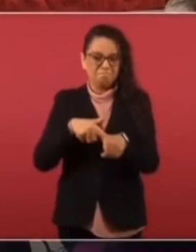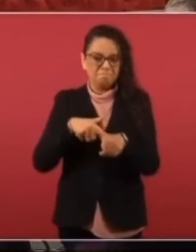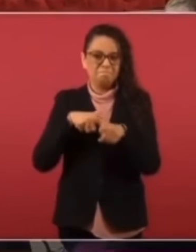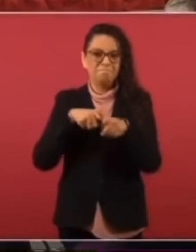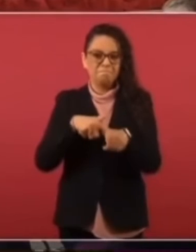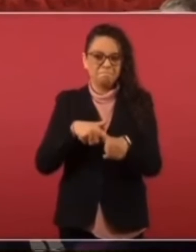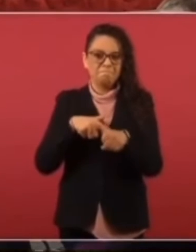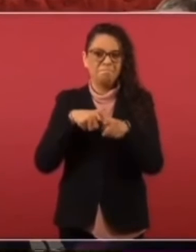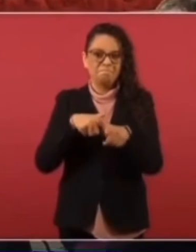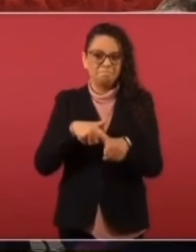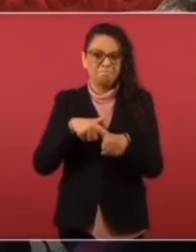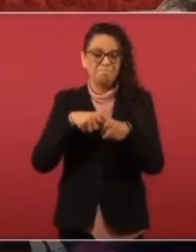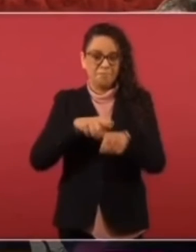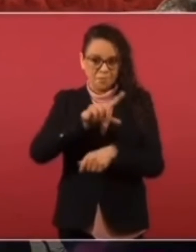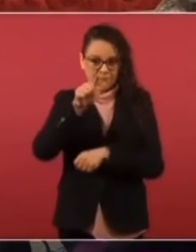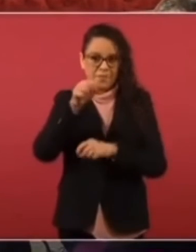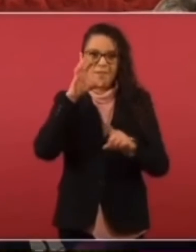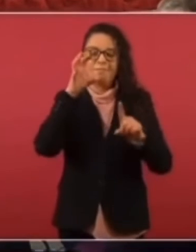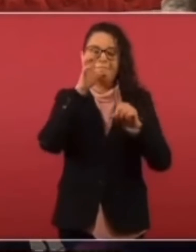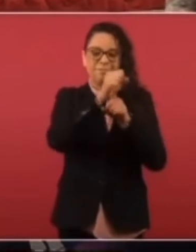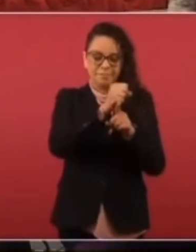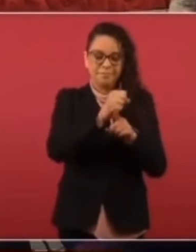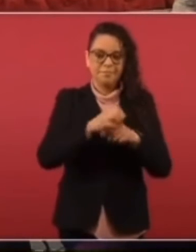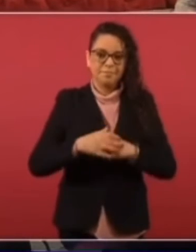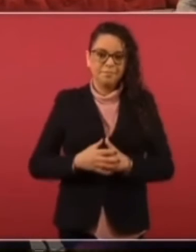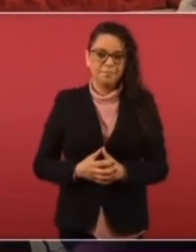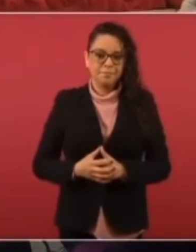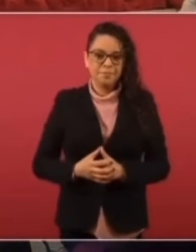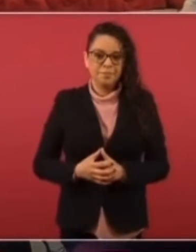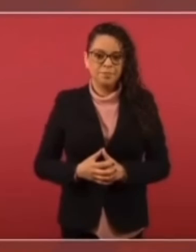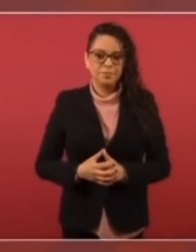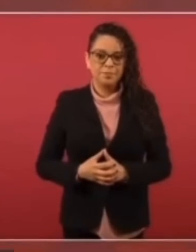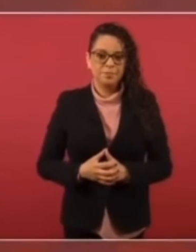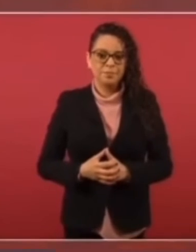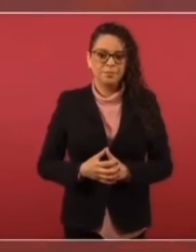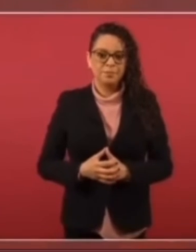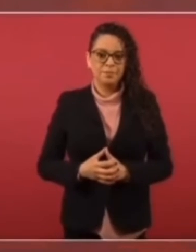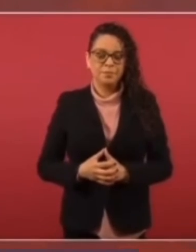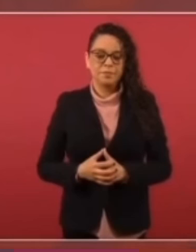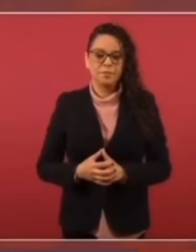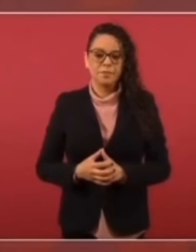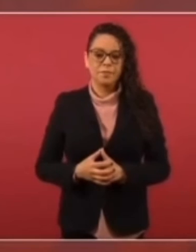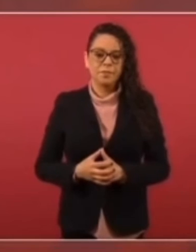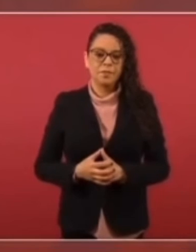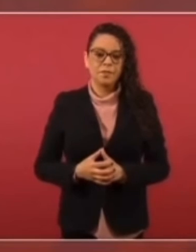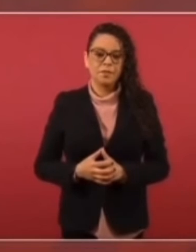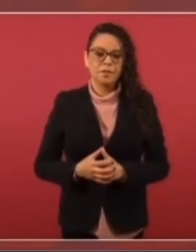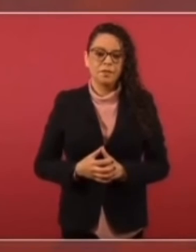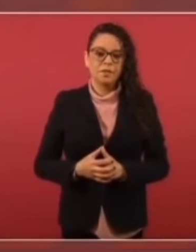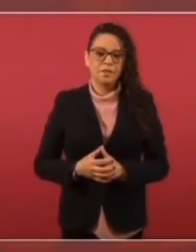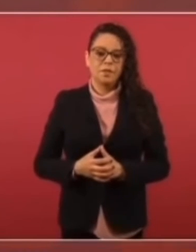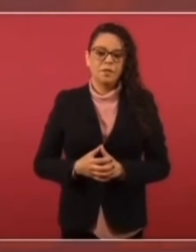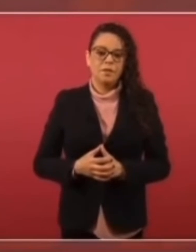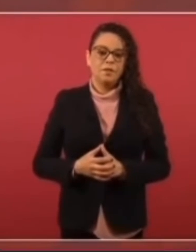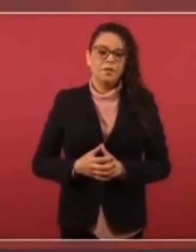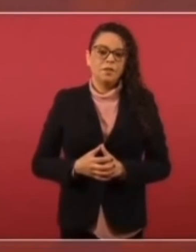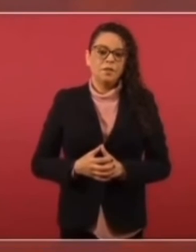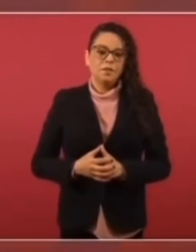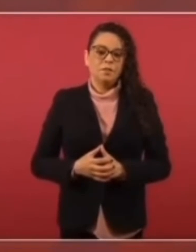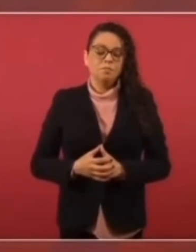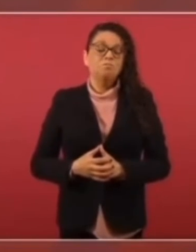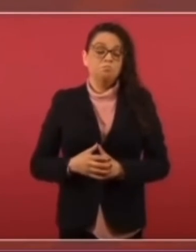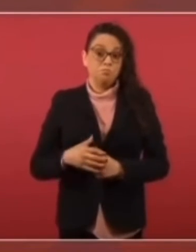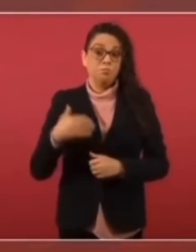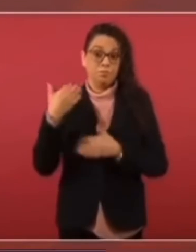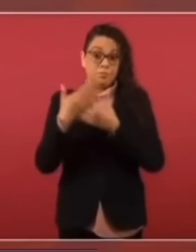ofrecer, cuando terminemos, vamos a tener ya en operación un